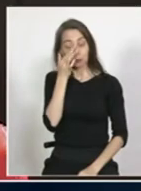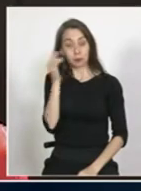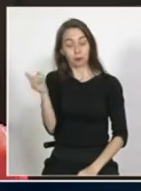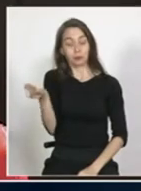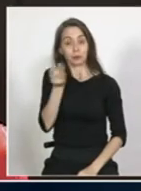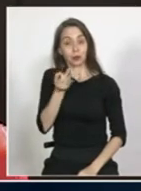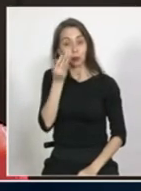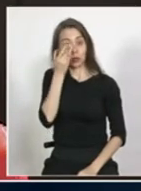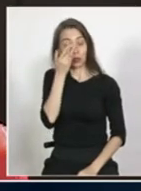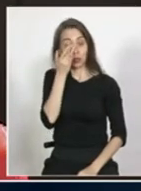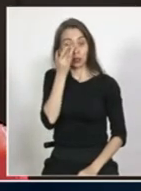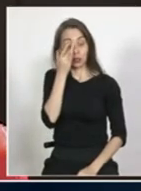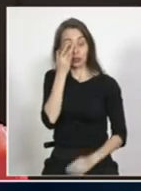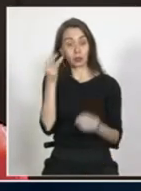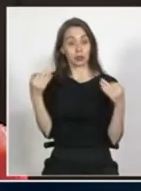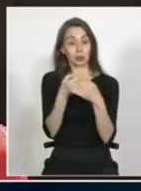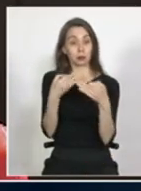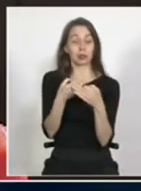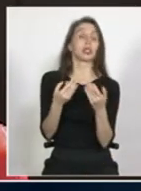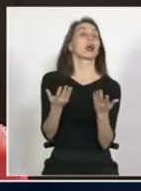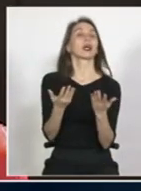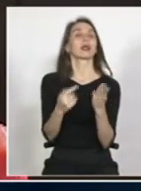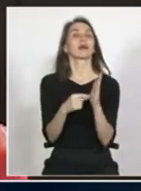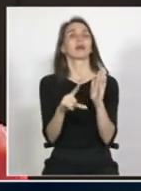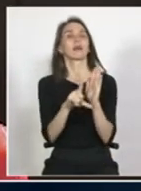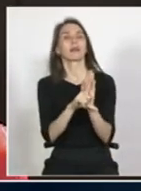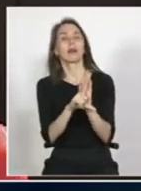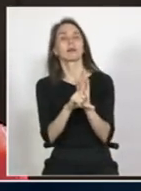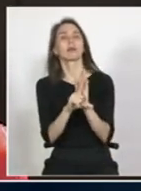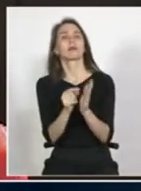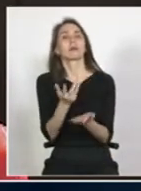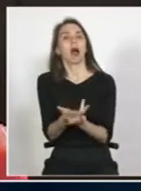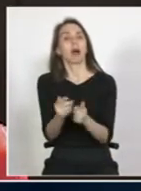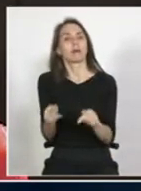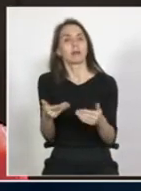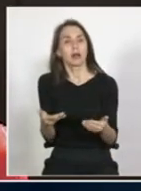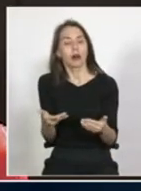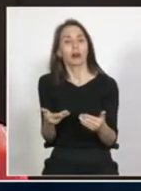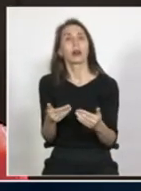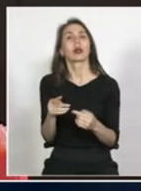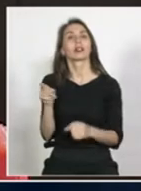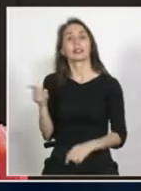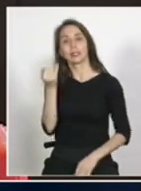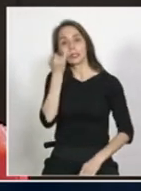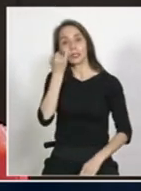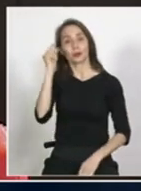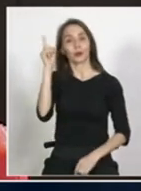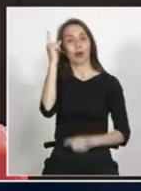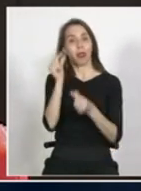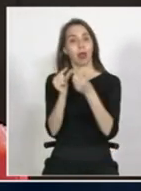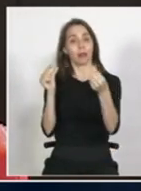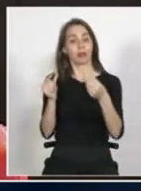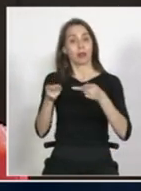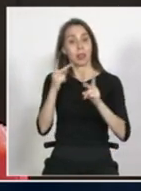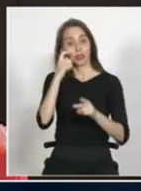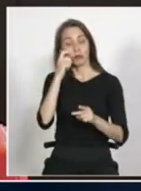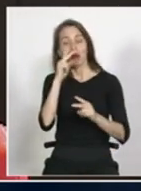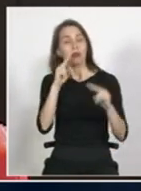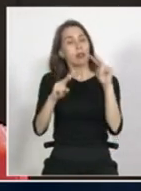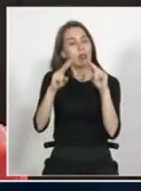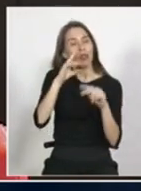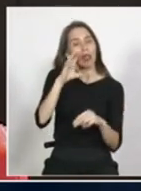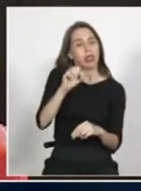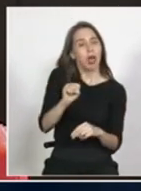nos dieras esta pincelada de cuál es el marco normativo actual y cuál es el diagnóstico que tiene el Instituto Nacional de Derecho Humano respecto de esto